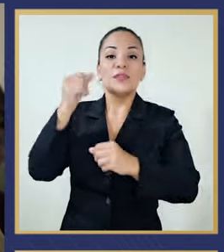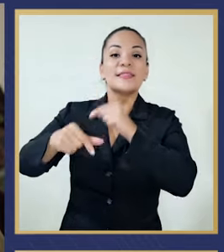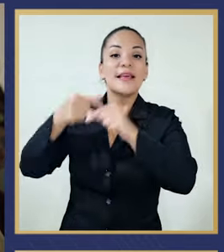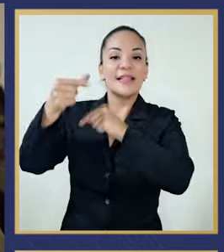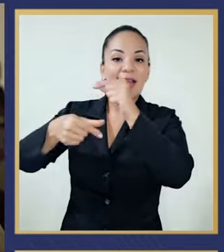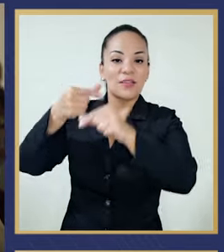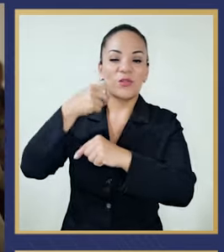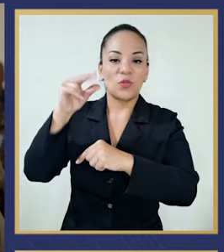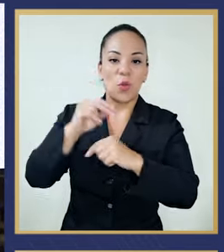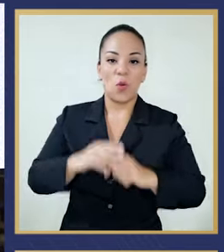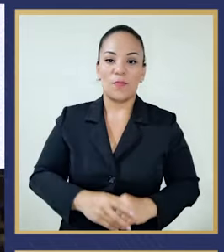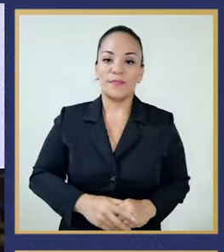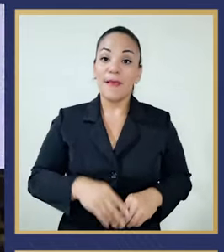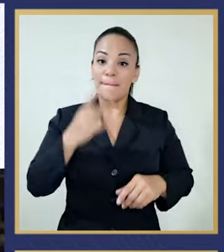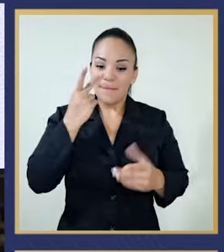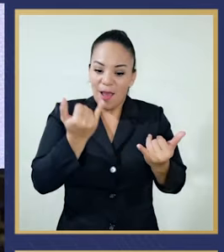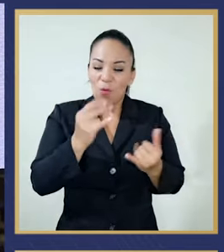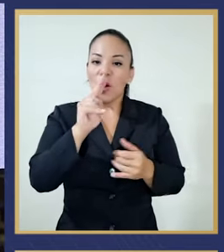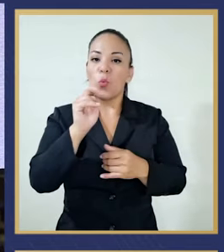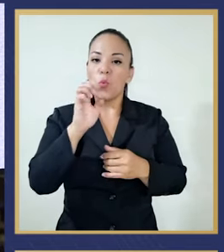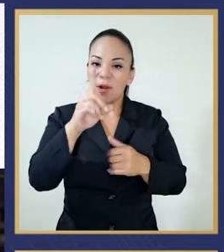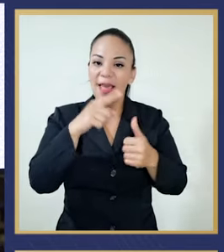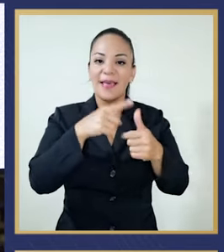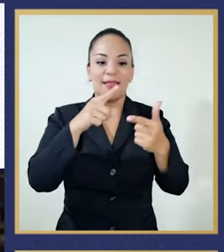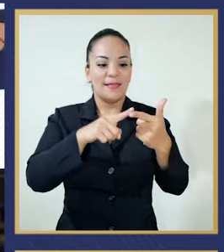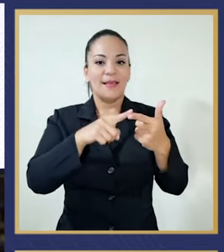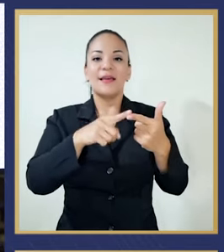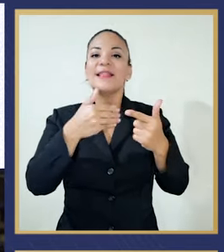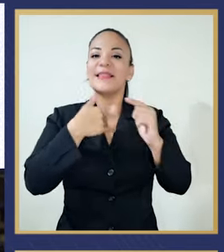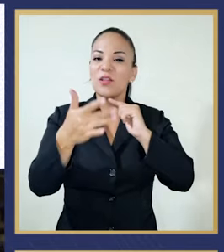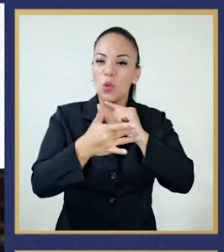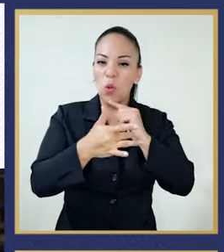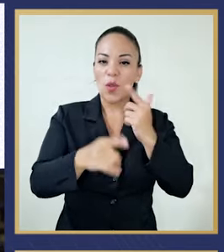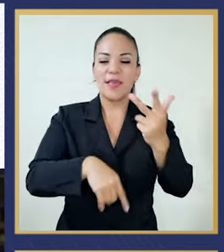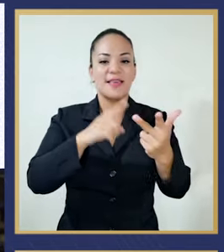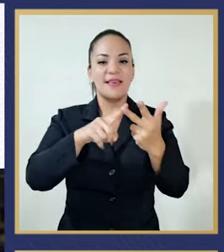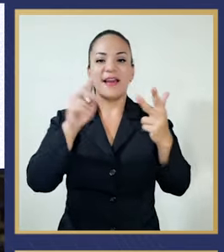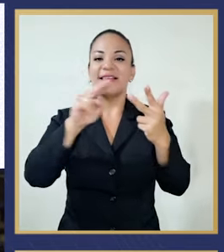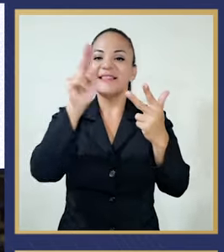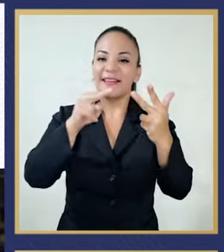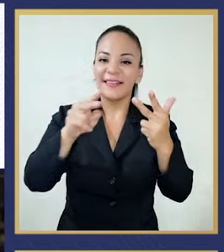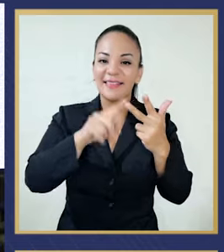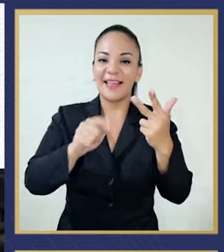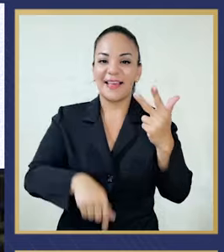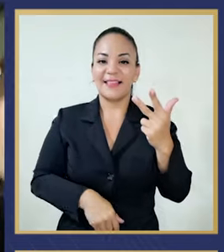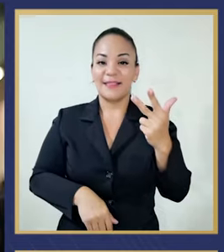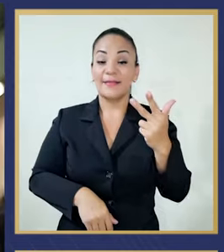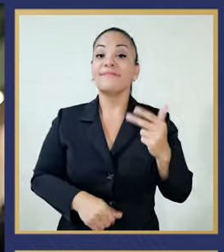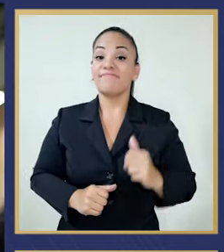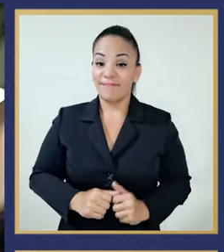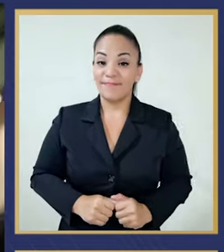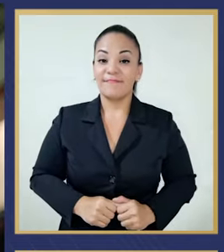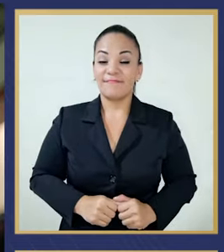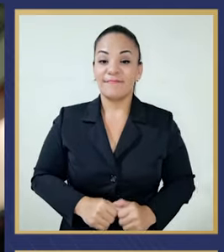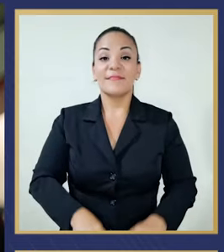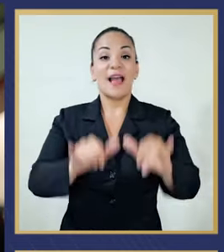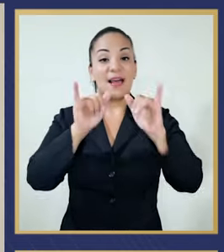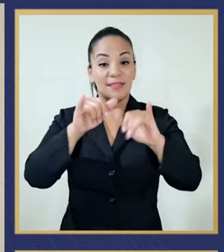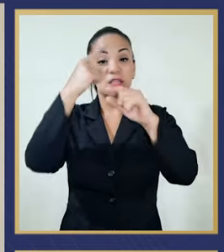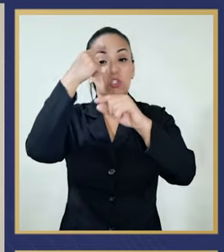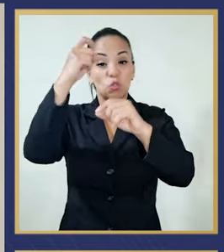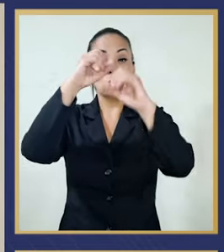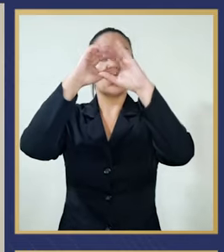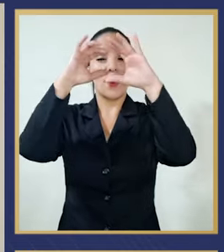generaciones. Tenemos la UNED, hay tecnología, hay internet. Ese